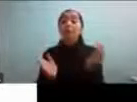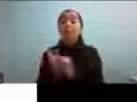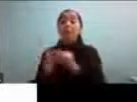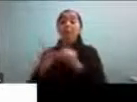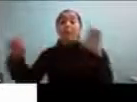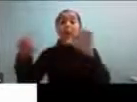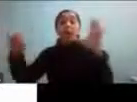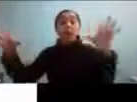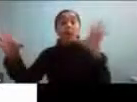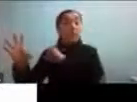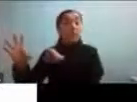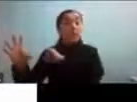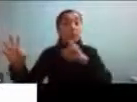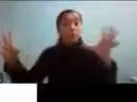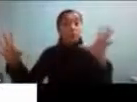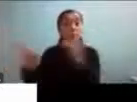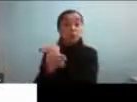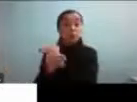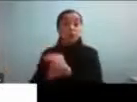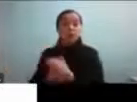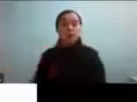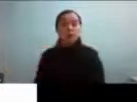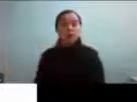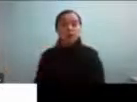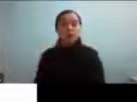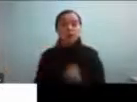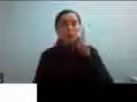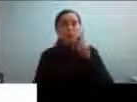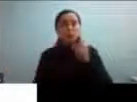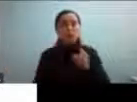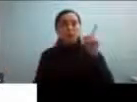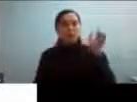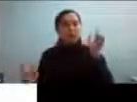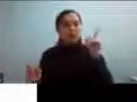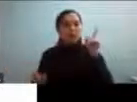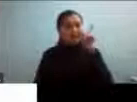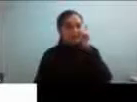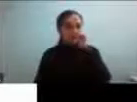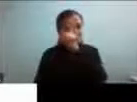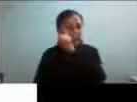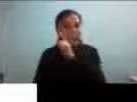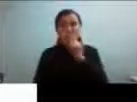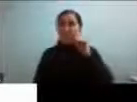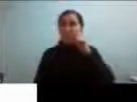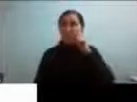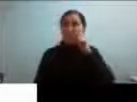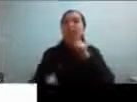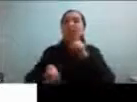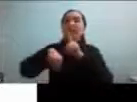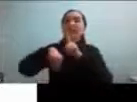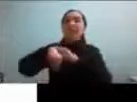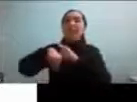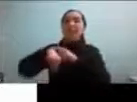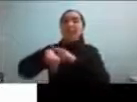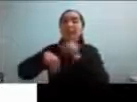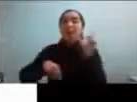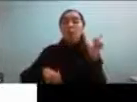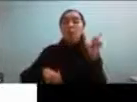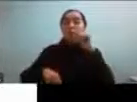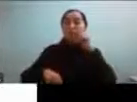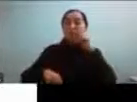apagamos pero todas estas son instrucciones que son bastante complejas finalmente implican una clave temporal de partir de que es un concepto bastante